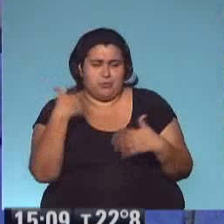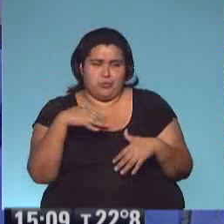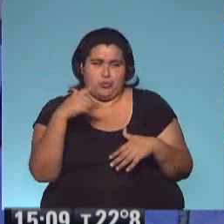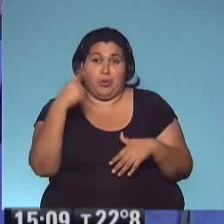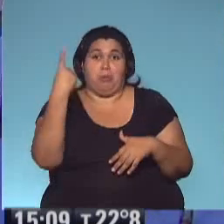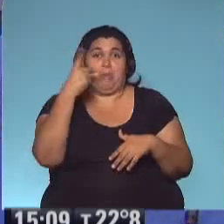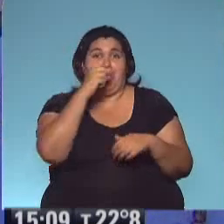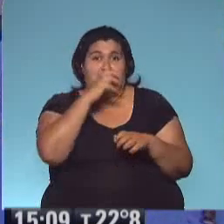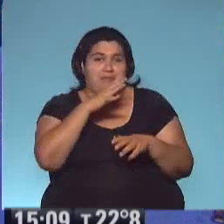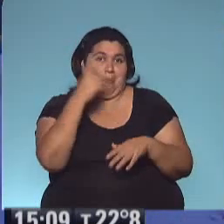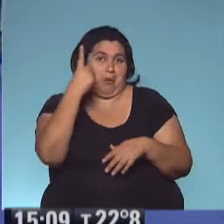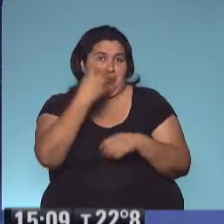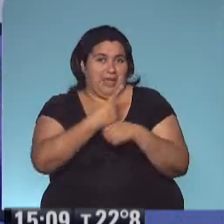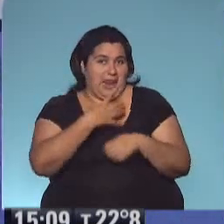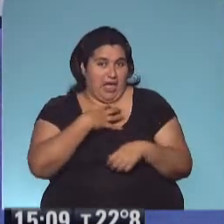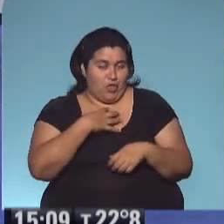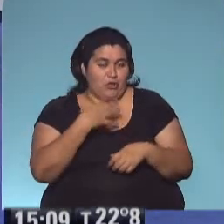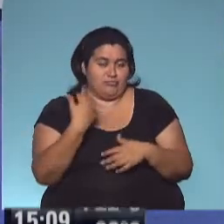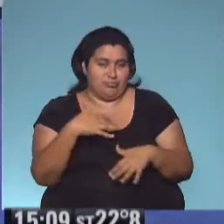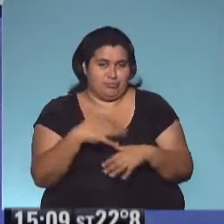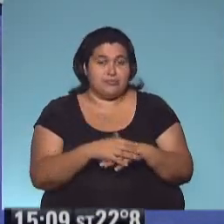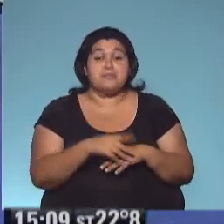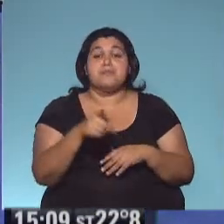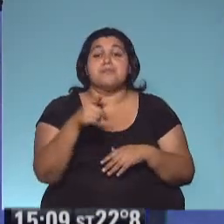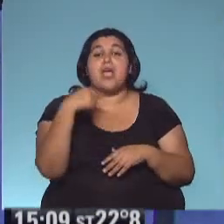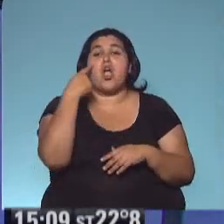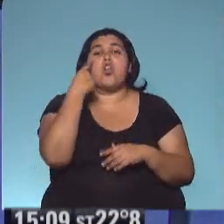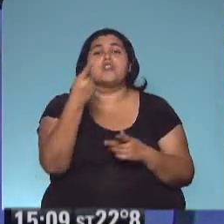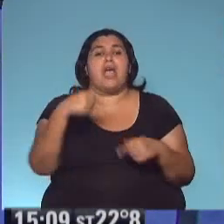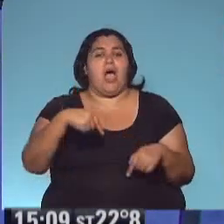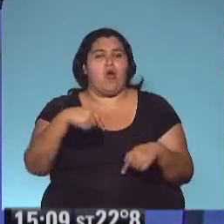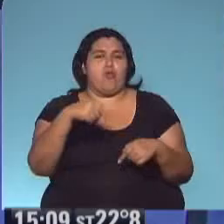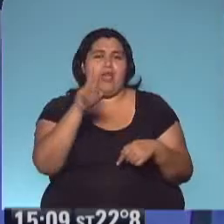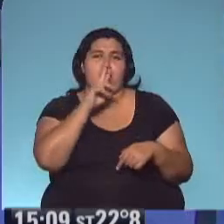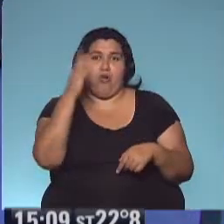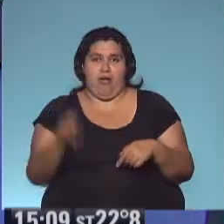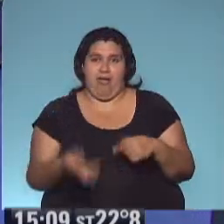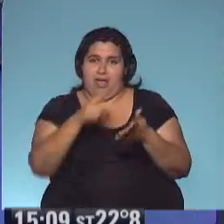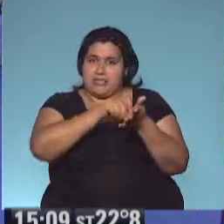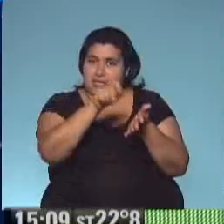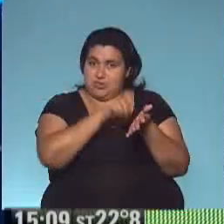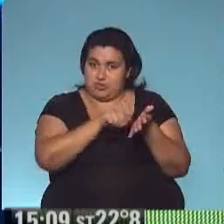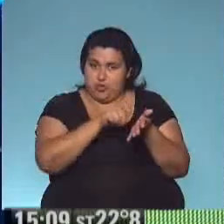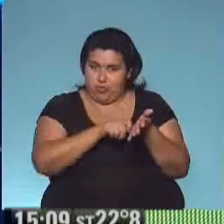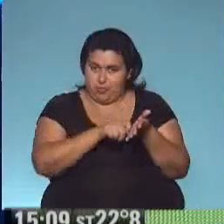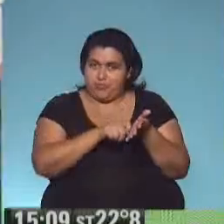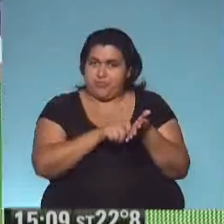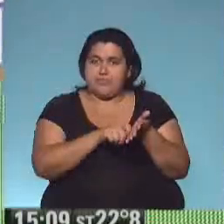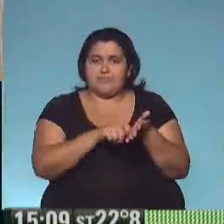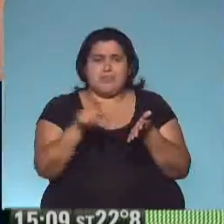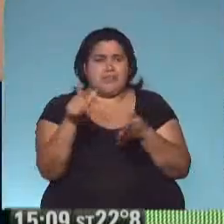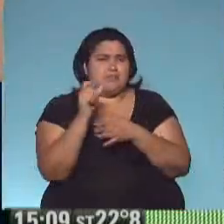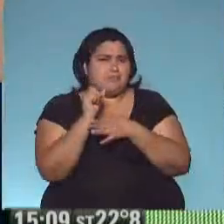grado. Mucho que aprender en primer grado. ¿Sabes lo que vamos a hacer ahora? Vamos a conocer una escritora argentina. No una escritora, una